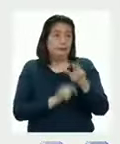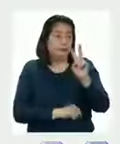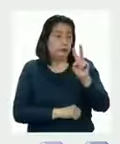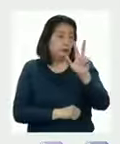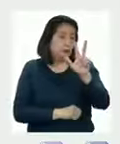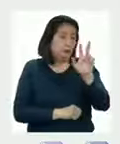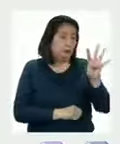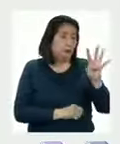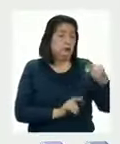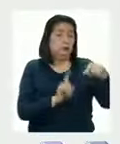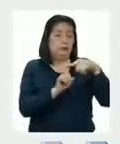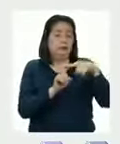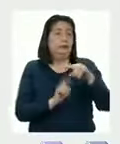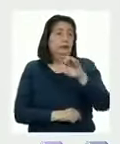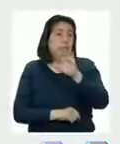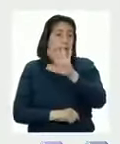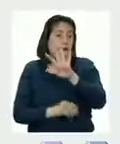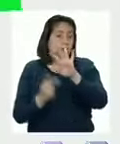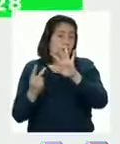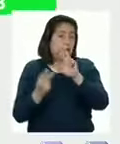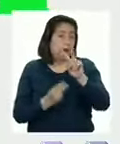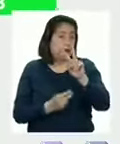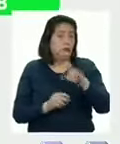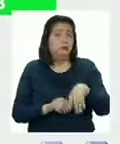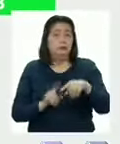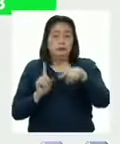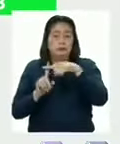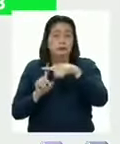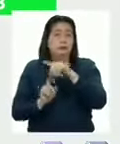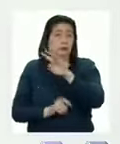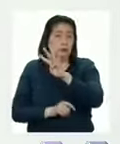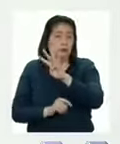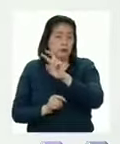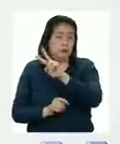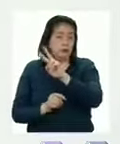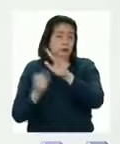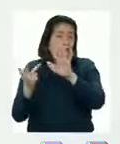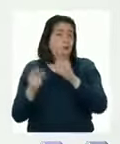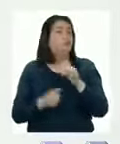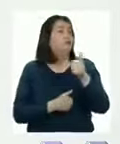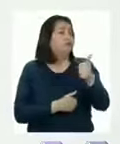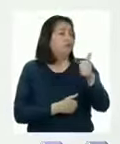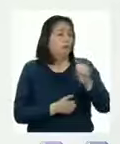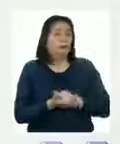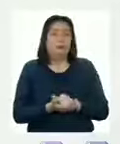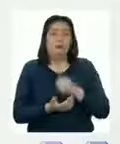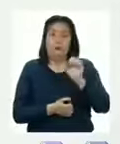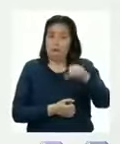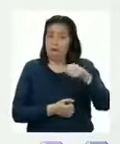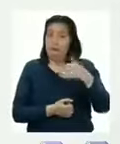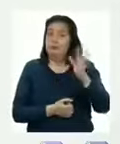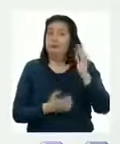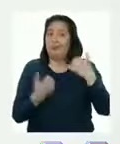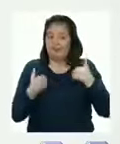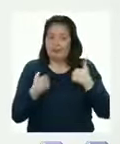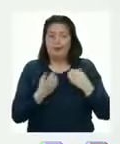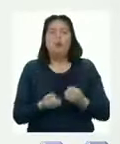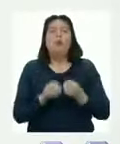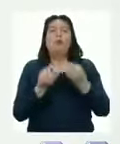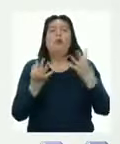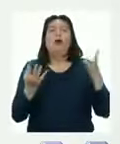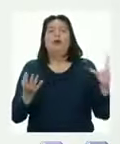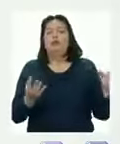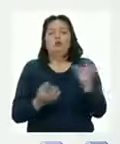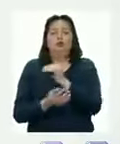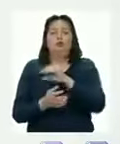234 más 572 más 428 ¡Excelente! Con eso ya tendríamos el total